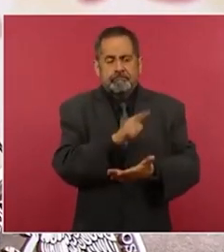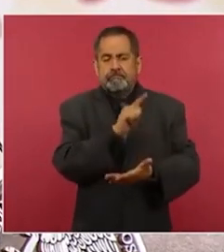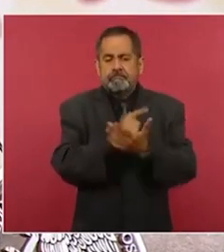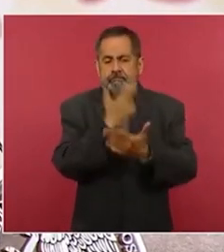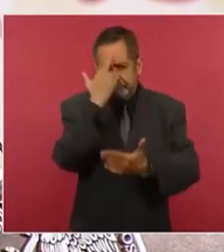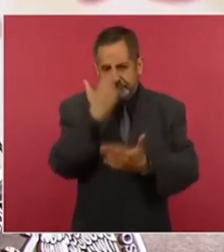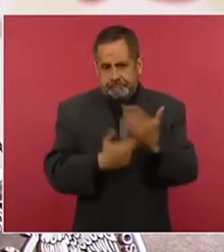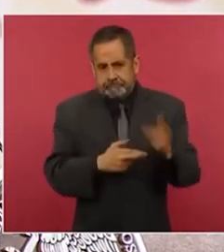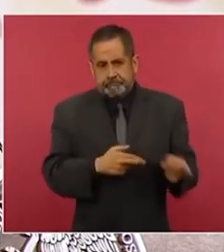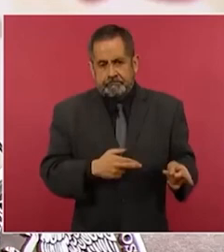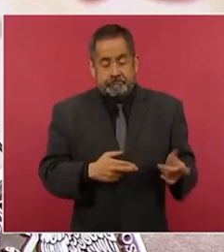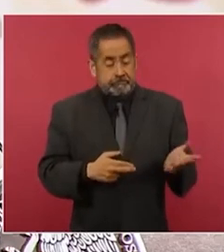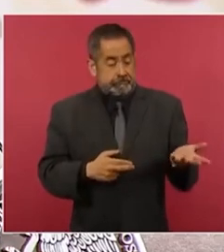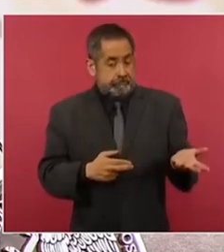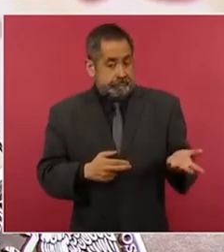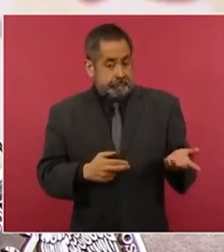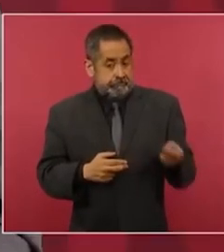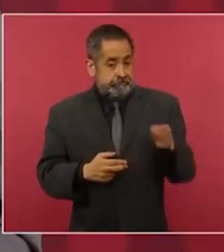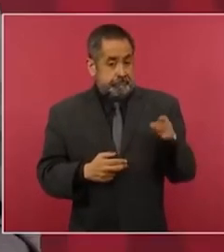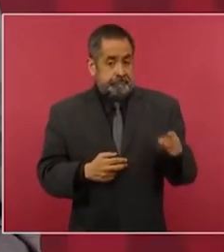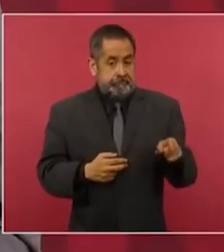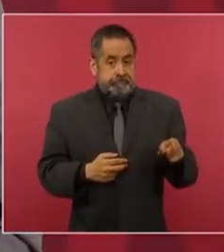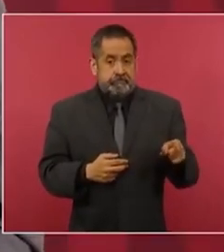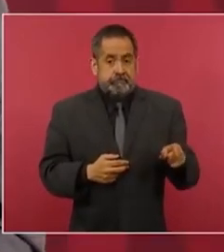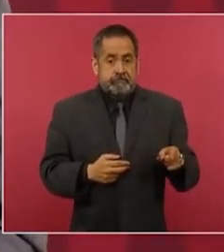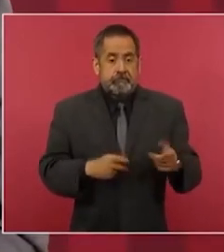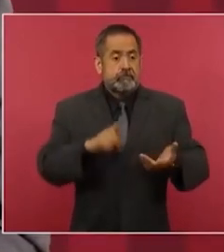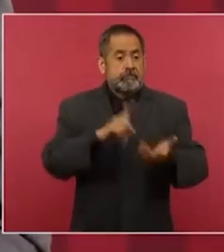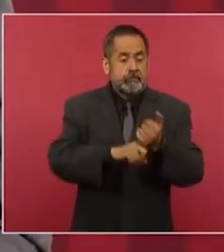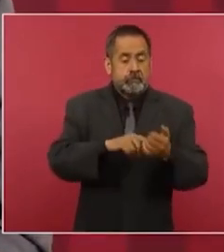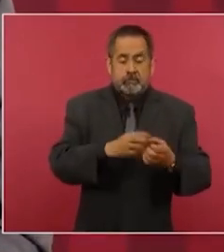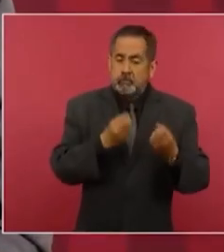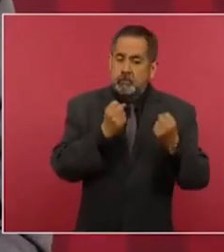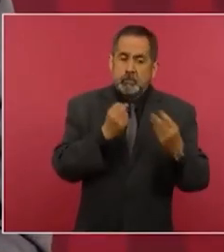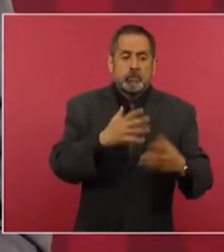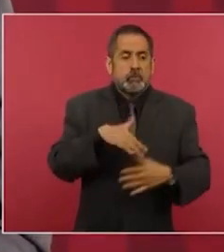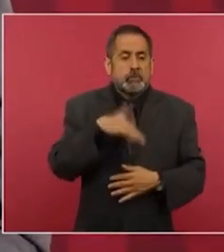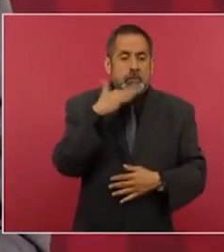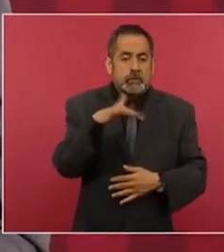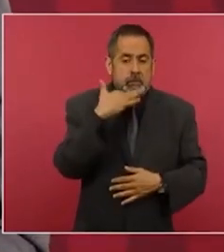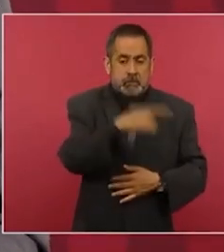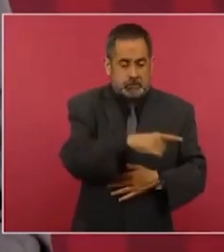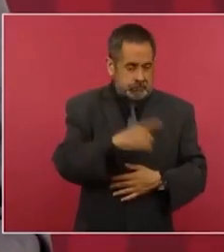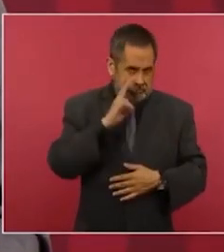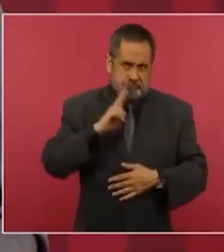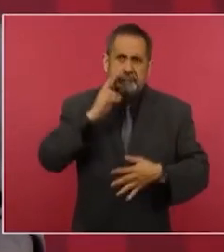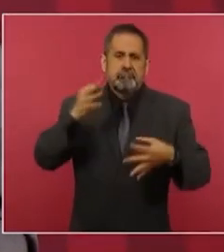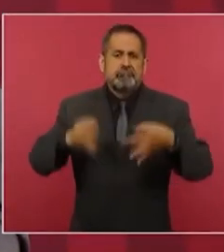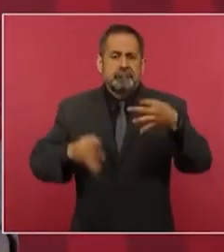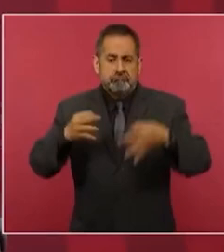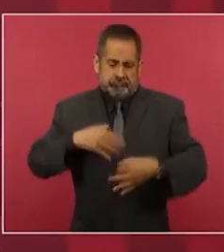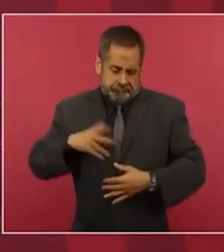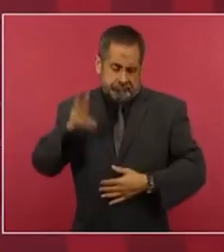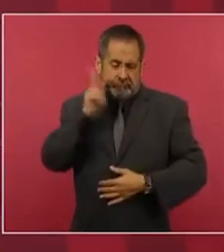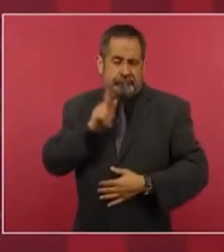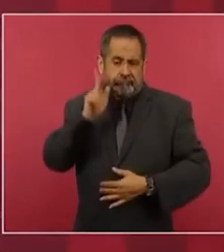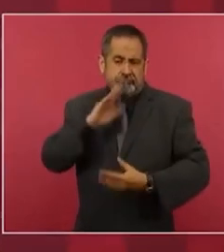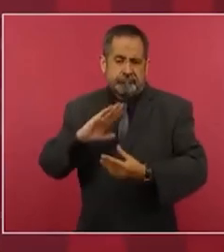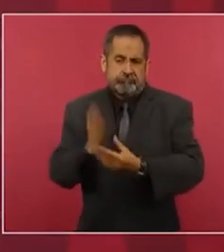por motivos de corrupción y tenemos las pruebas